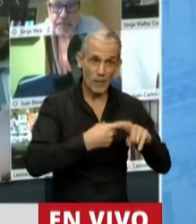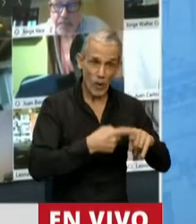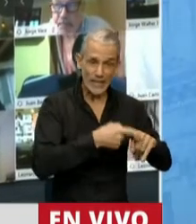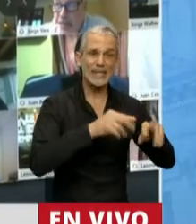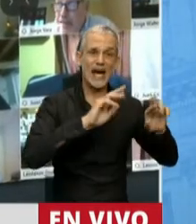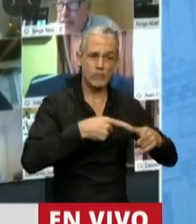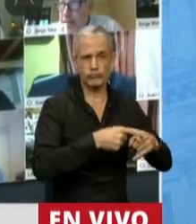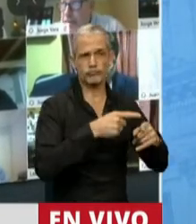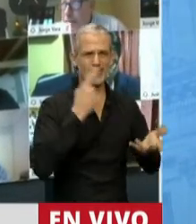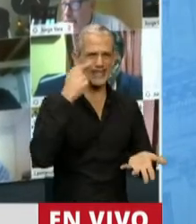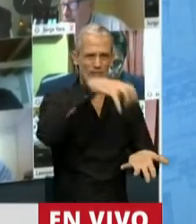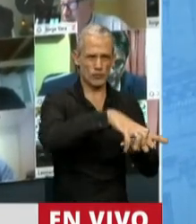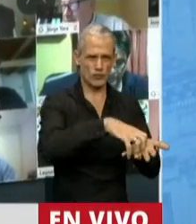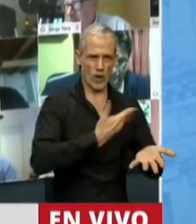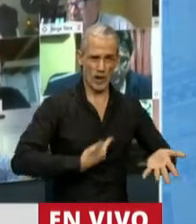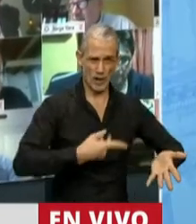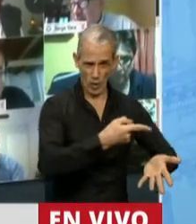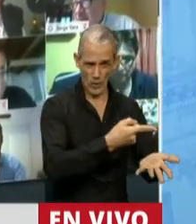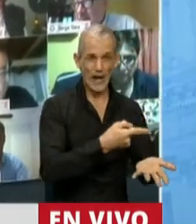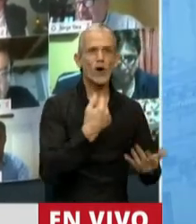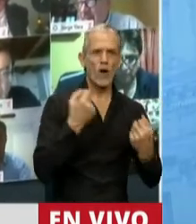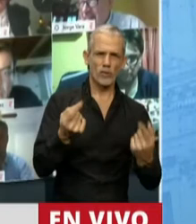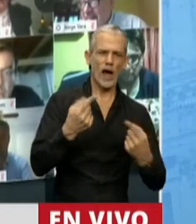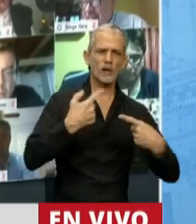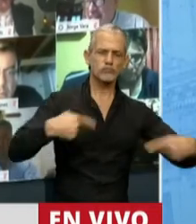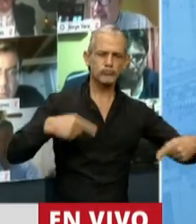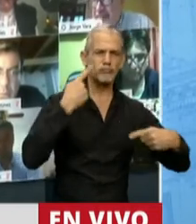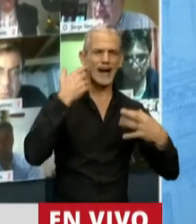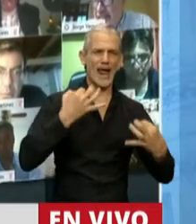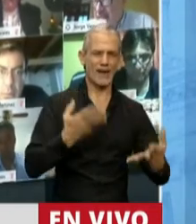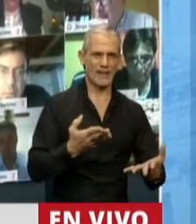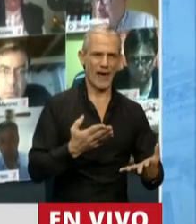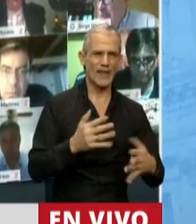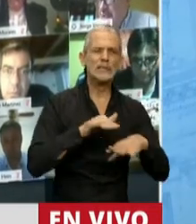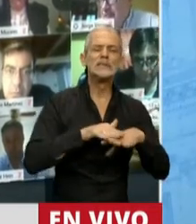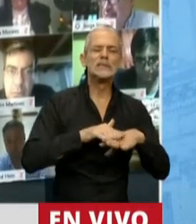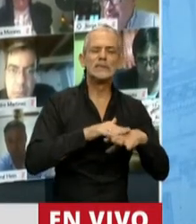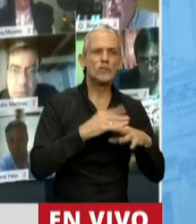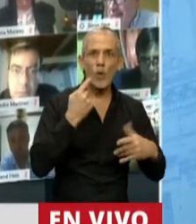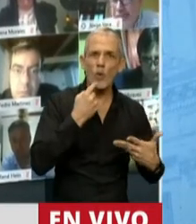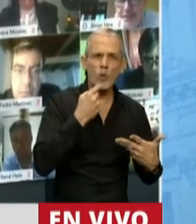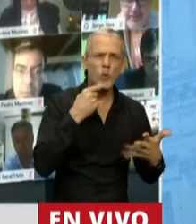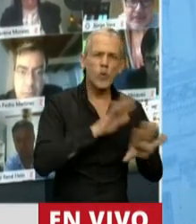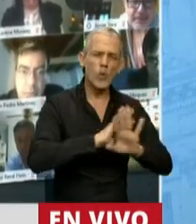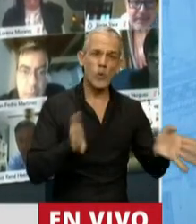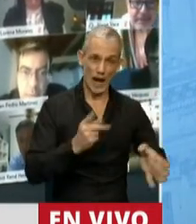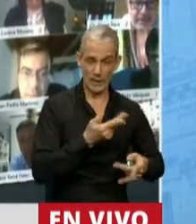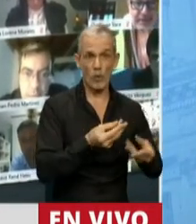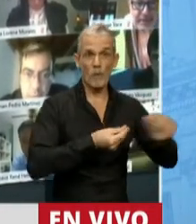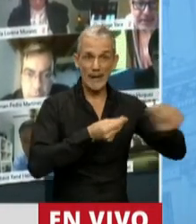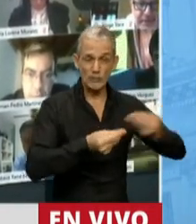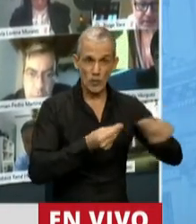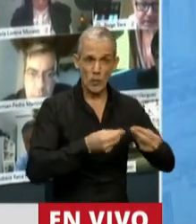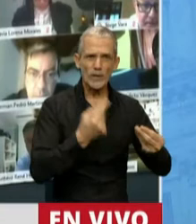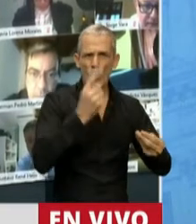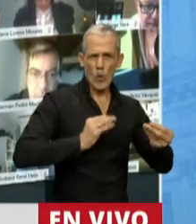y de las instituciones políticas brindar certidumbres. Aunque sea las mínimas certidumbres provisionales que puede dar un presupuesto